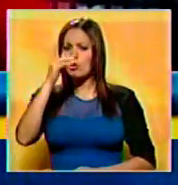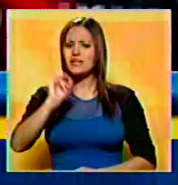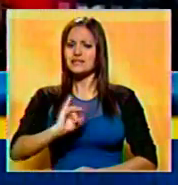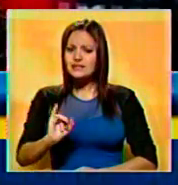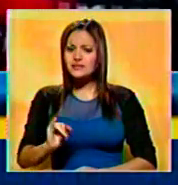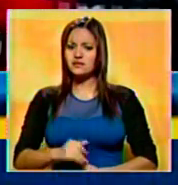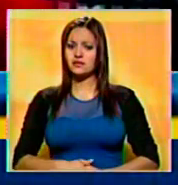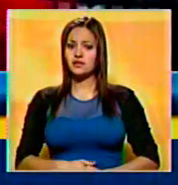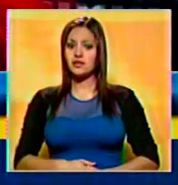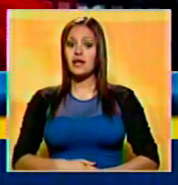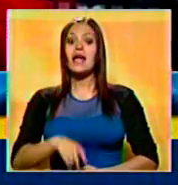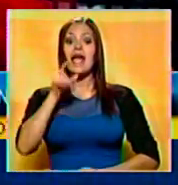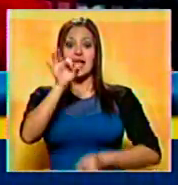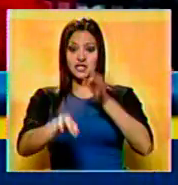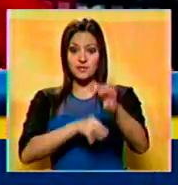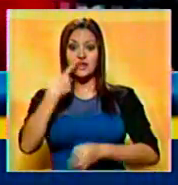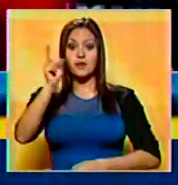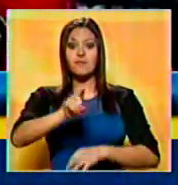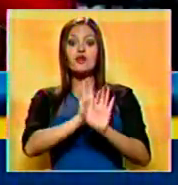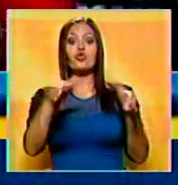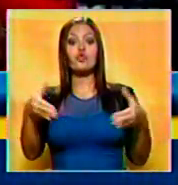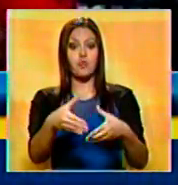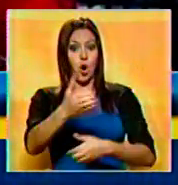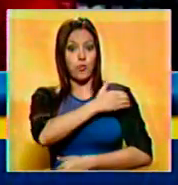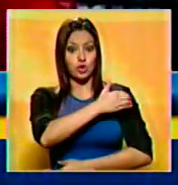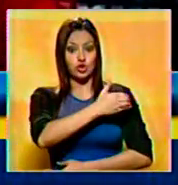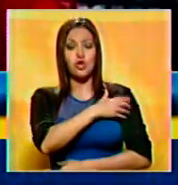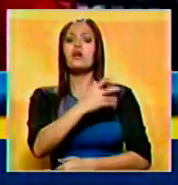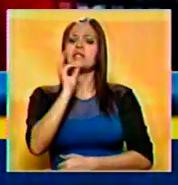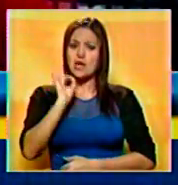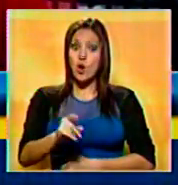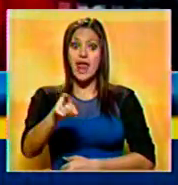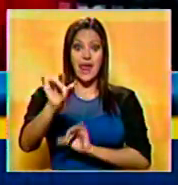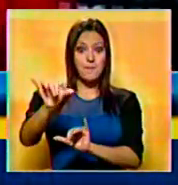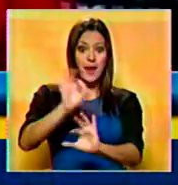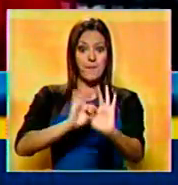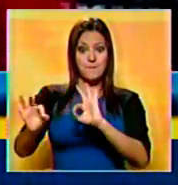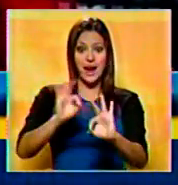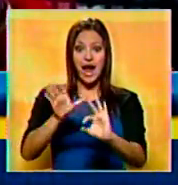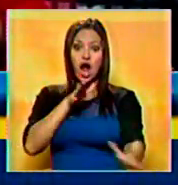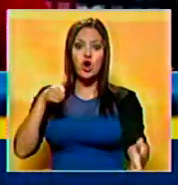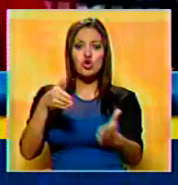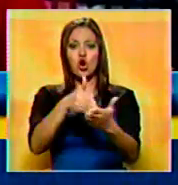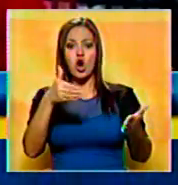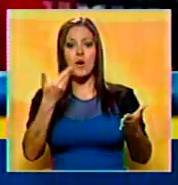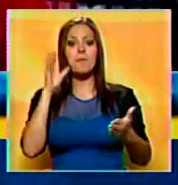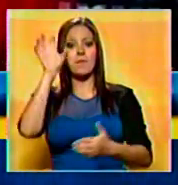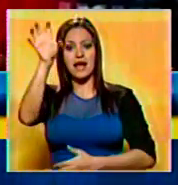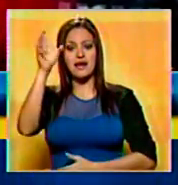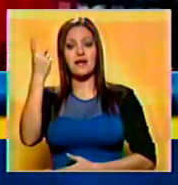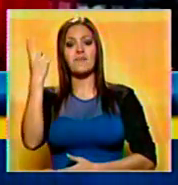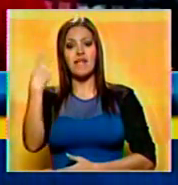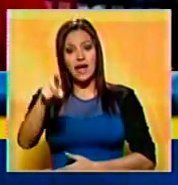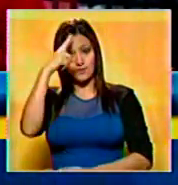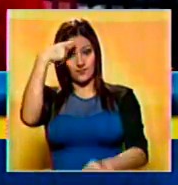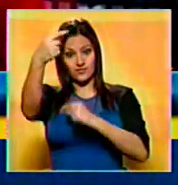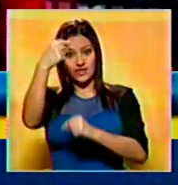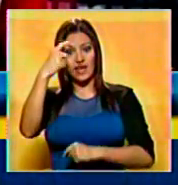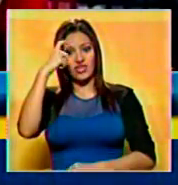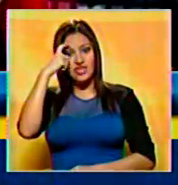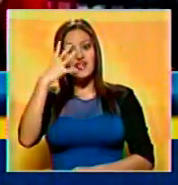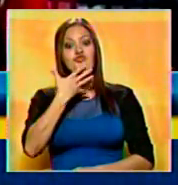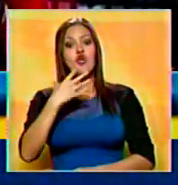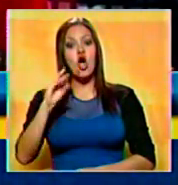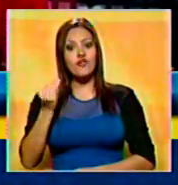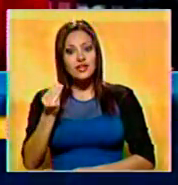El jefe de Estado advirtió que grupos de oposición estarían preparando acciones contrarias al país durante la conmemoración del Día de